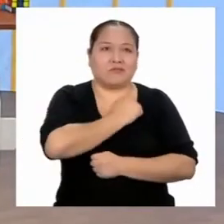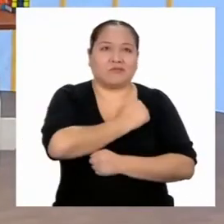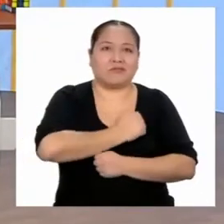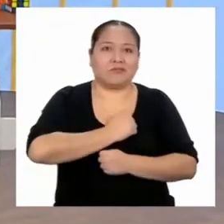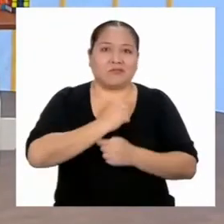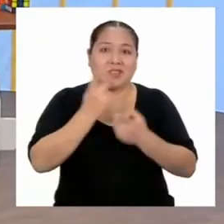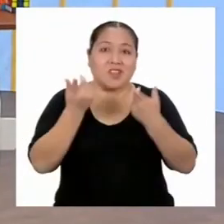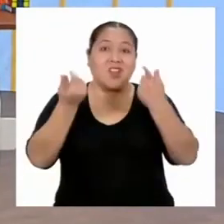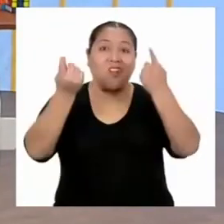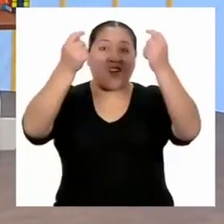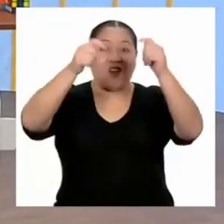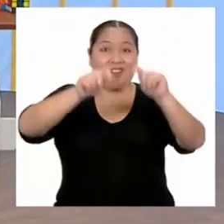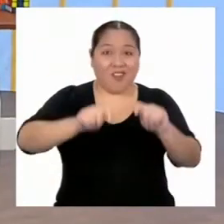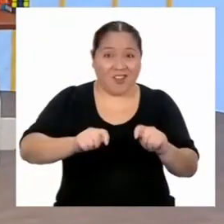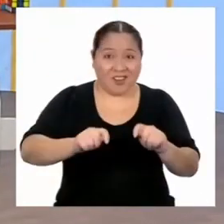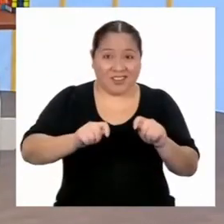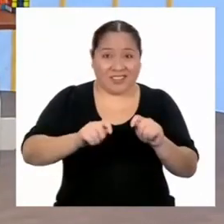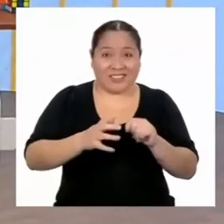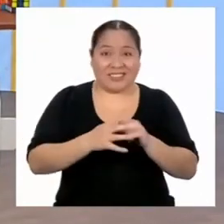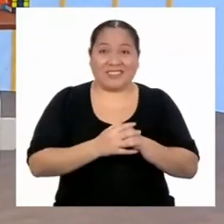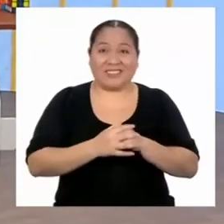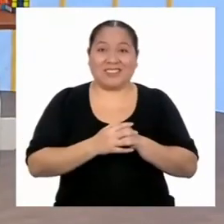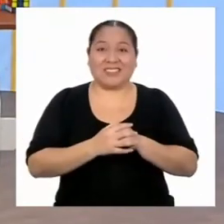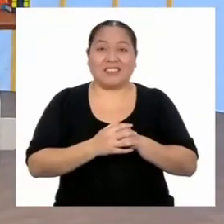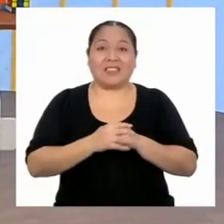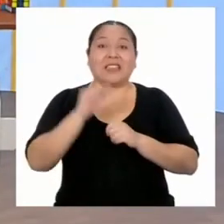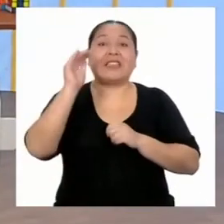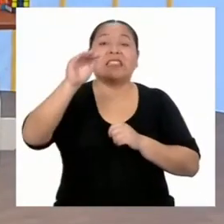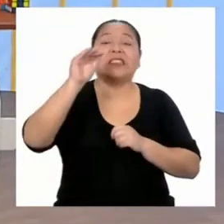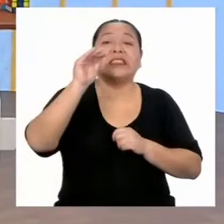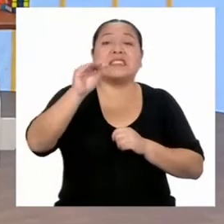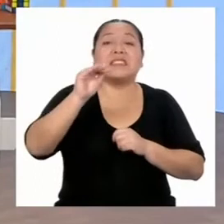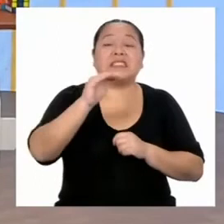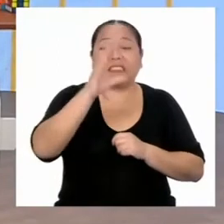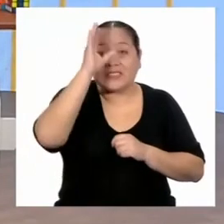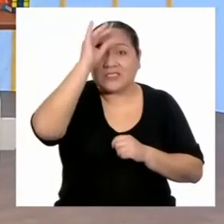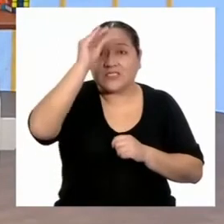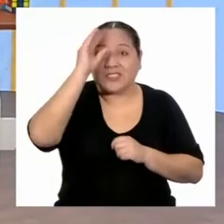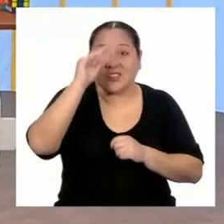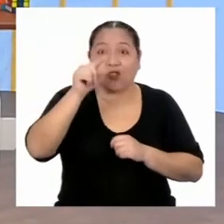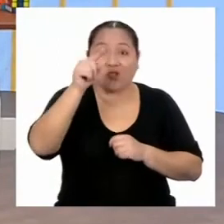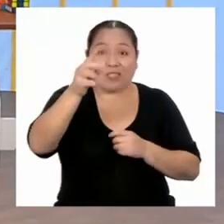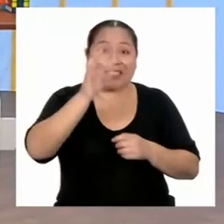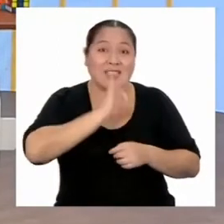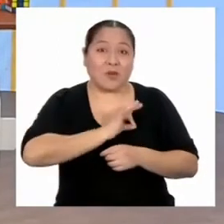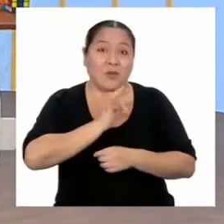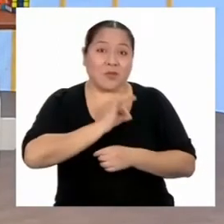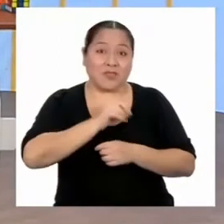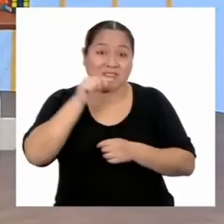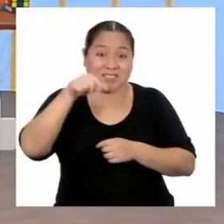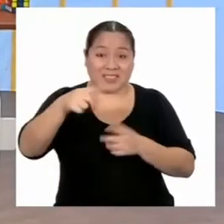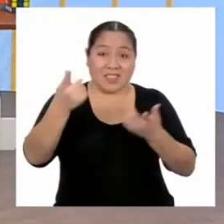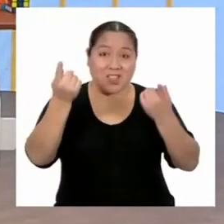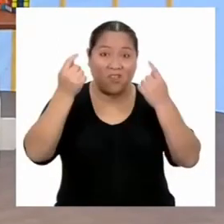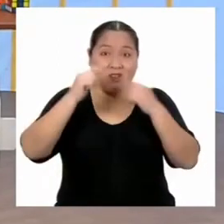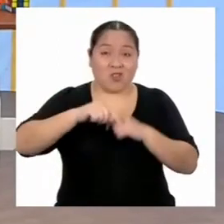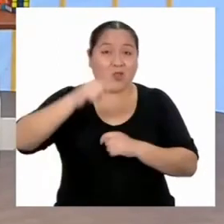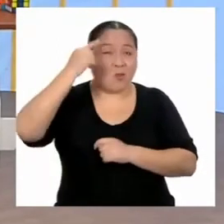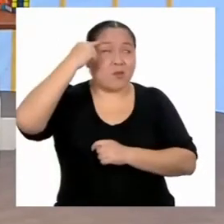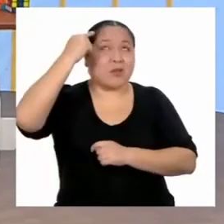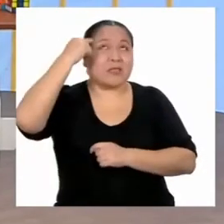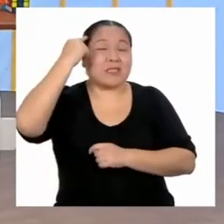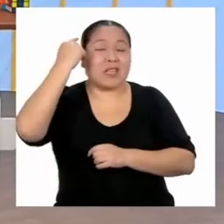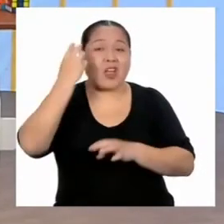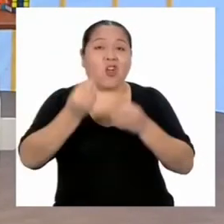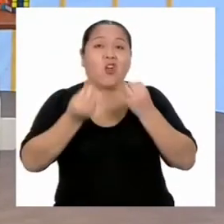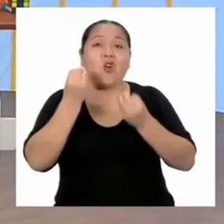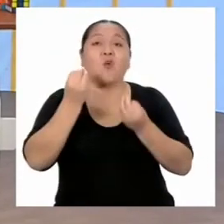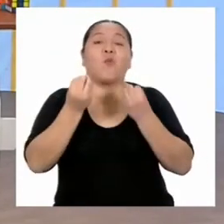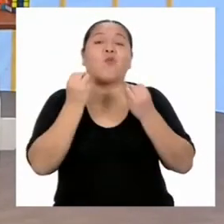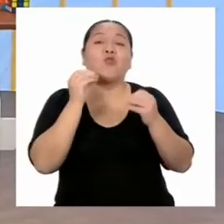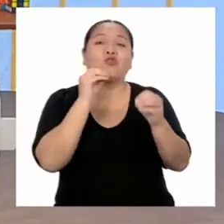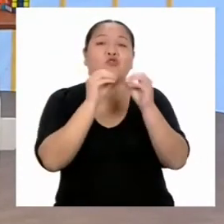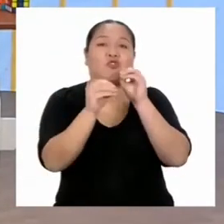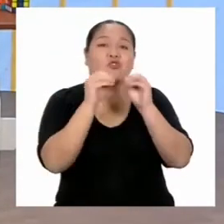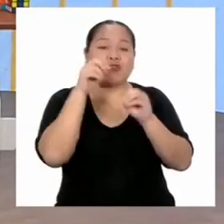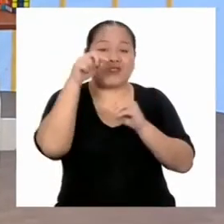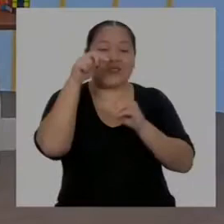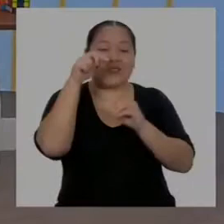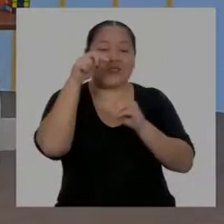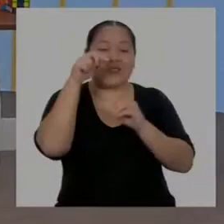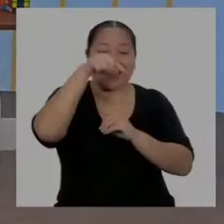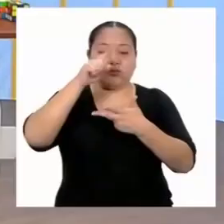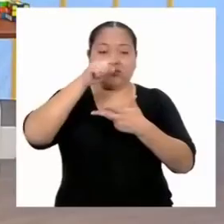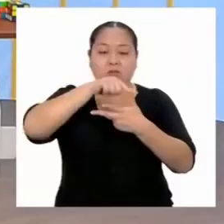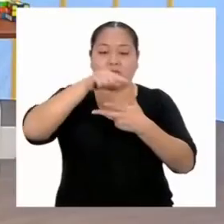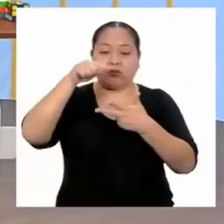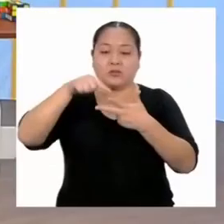tenemos que irnos a un corde comercial. Chicas, chicos, ustedes aprovechen esta pausa para ir pensando en posibles soluciones al misterio